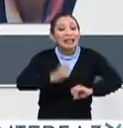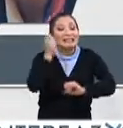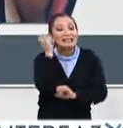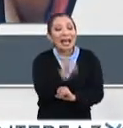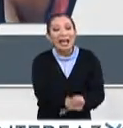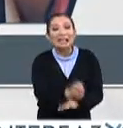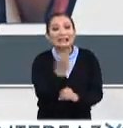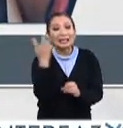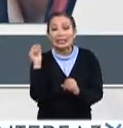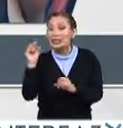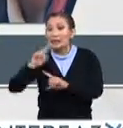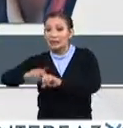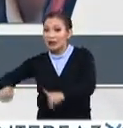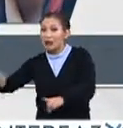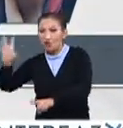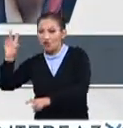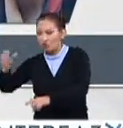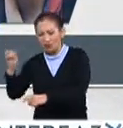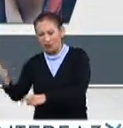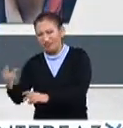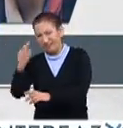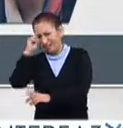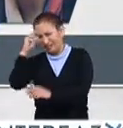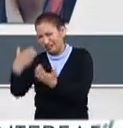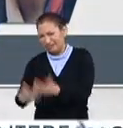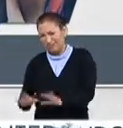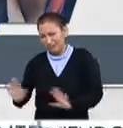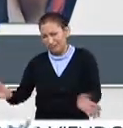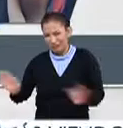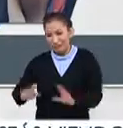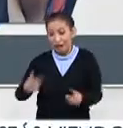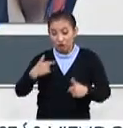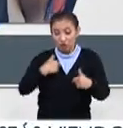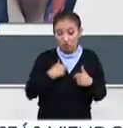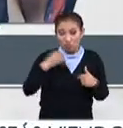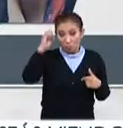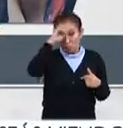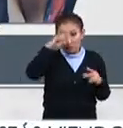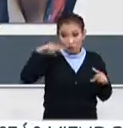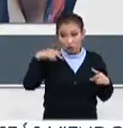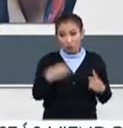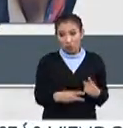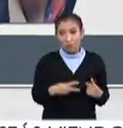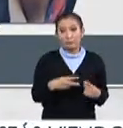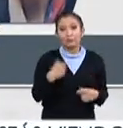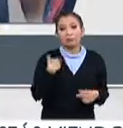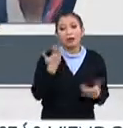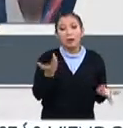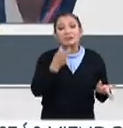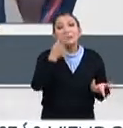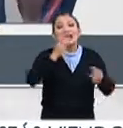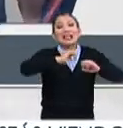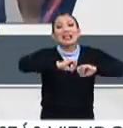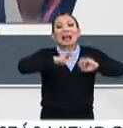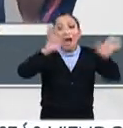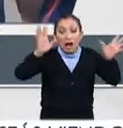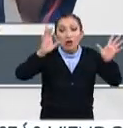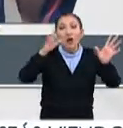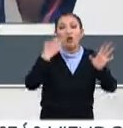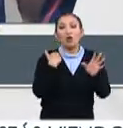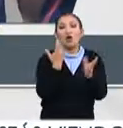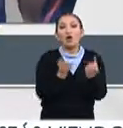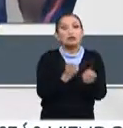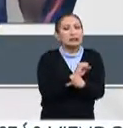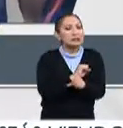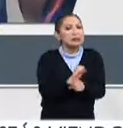lo que es y lo que no es, ¿sí? Entonces, mi perspectiva es, vamos a hablar claramente y de manera